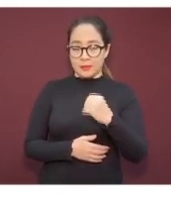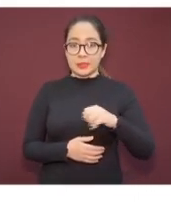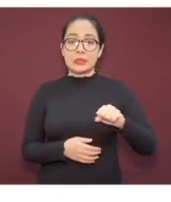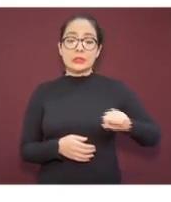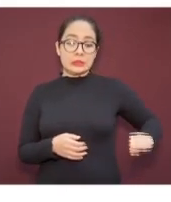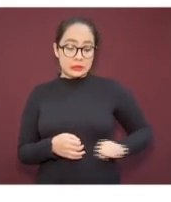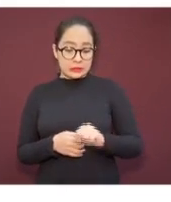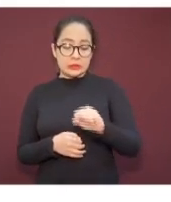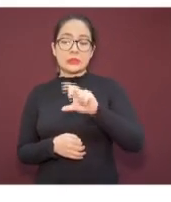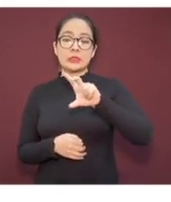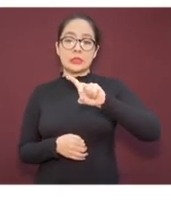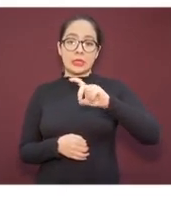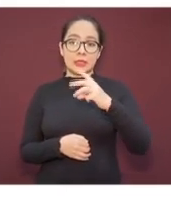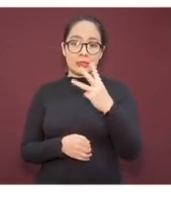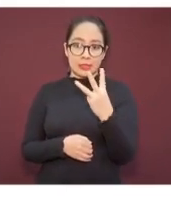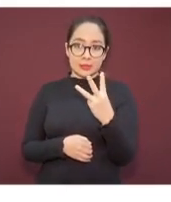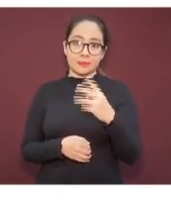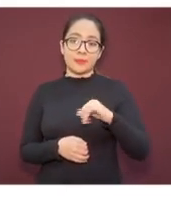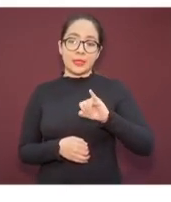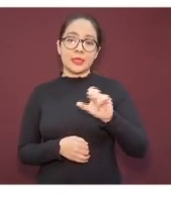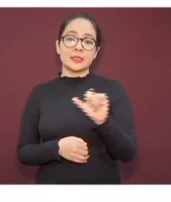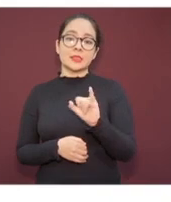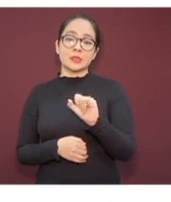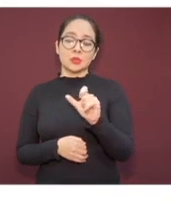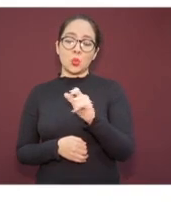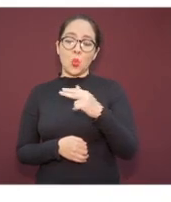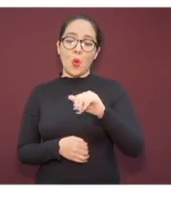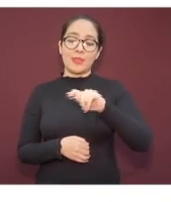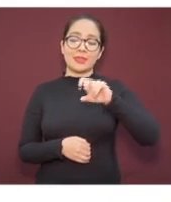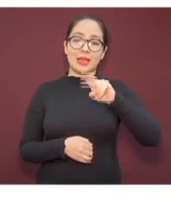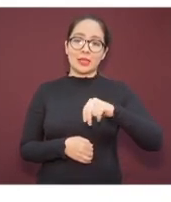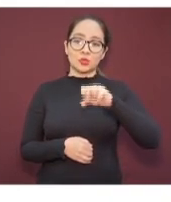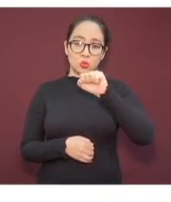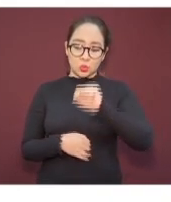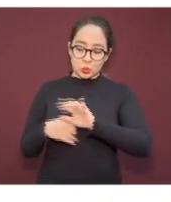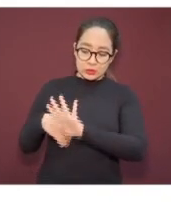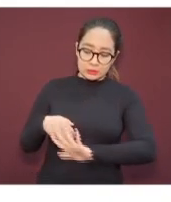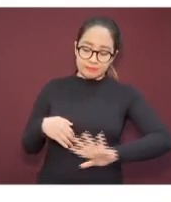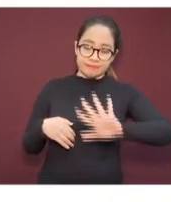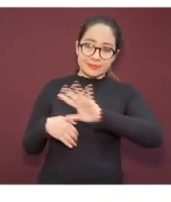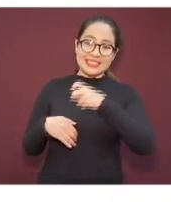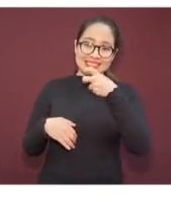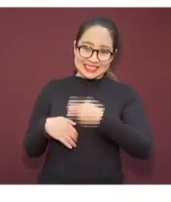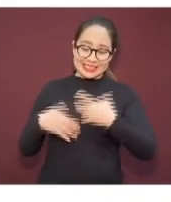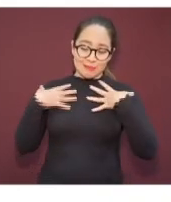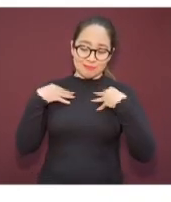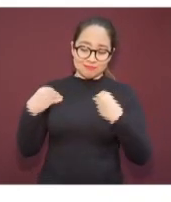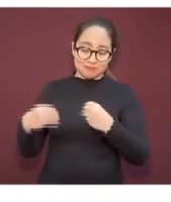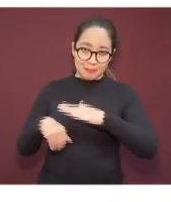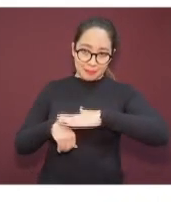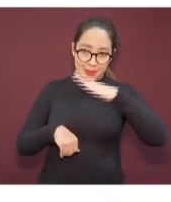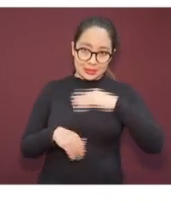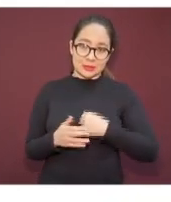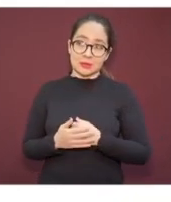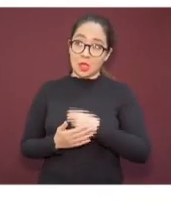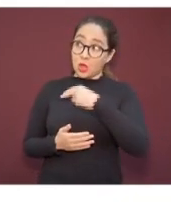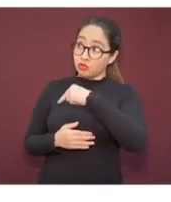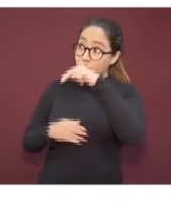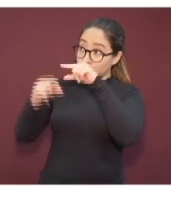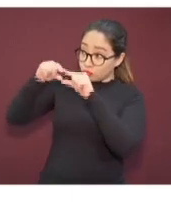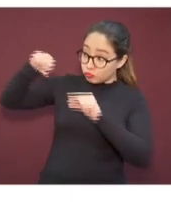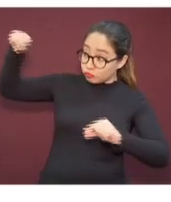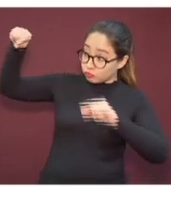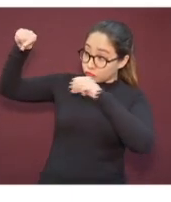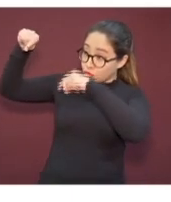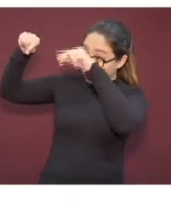Tuxtla, 33. E Izhuatlán del Sureste, 20. Las que más casos aportan en esa región. En el norte, en